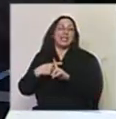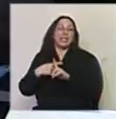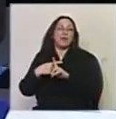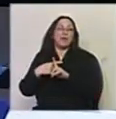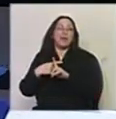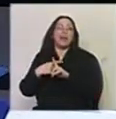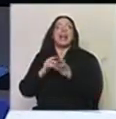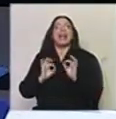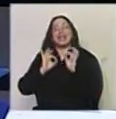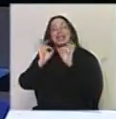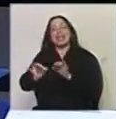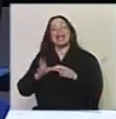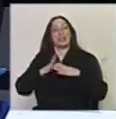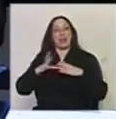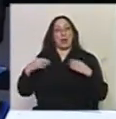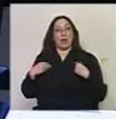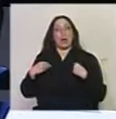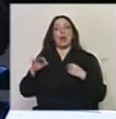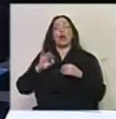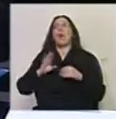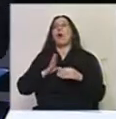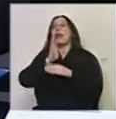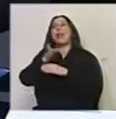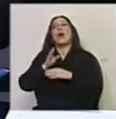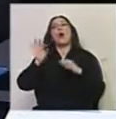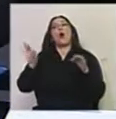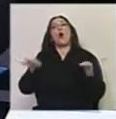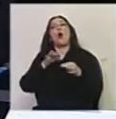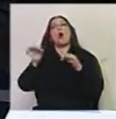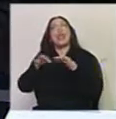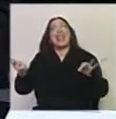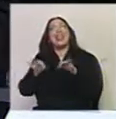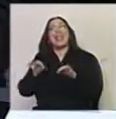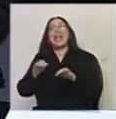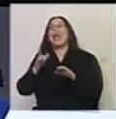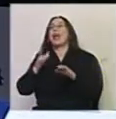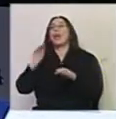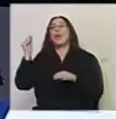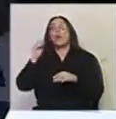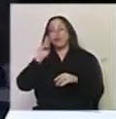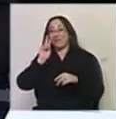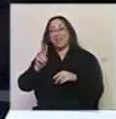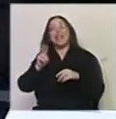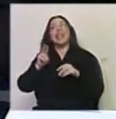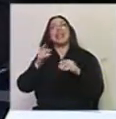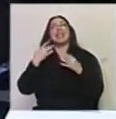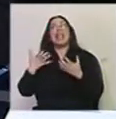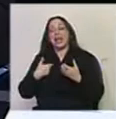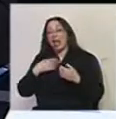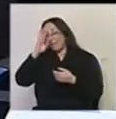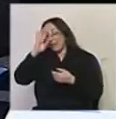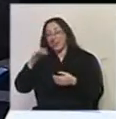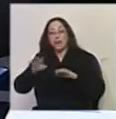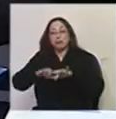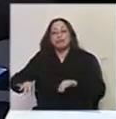en llegar a las escuelas también o ir a la orquesta juvenil y decir, bueno, yo quiero tocar un instrumento y lo que decía Martín muy importante, hoy por